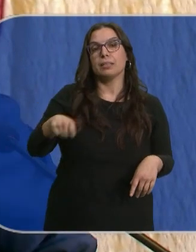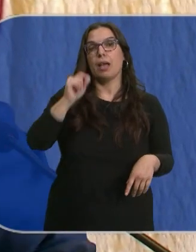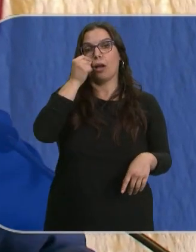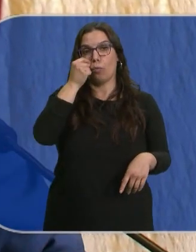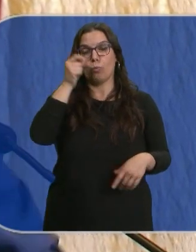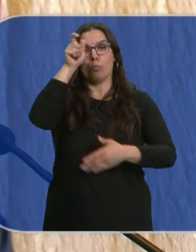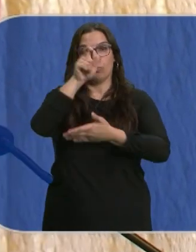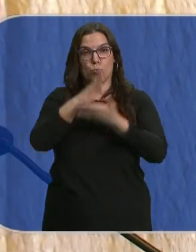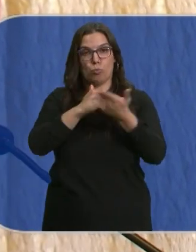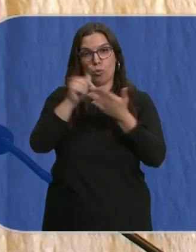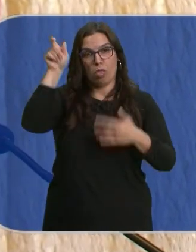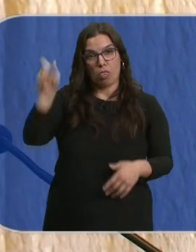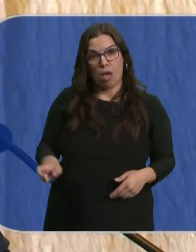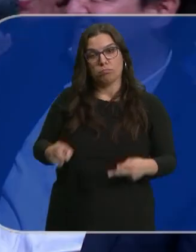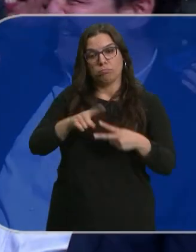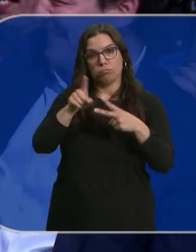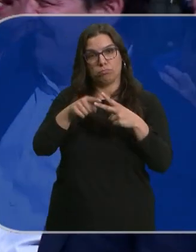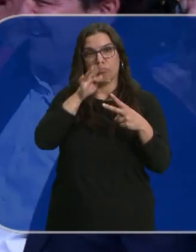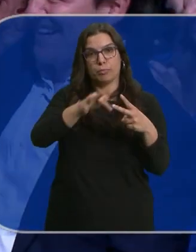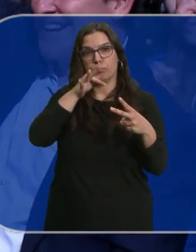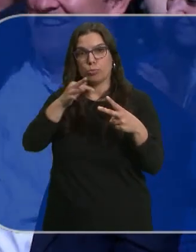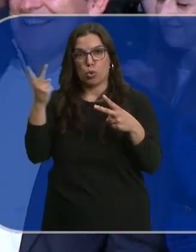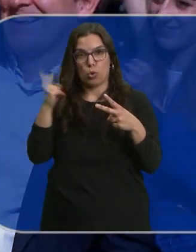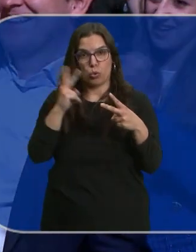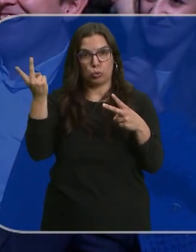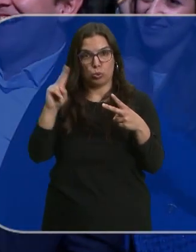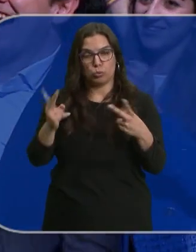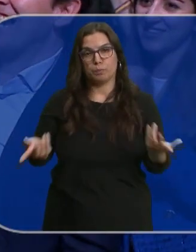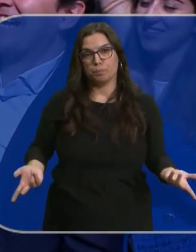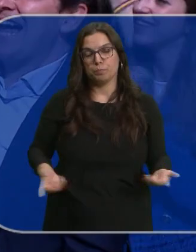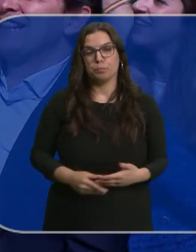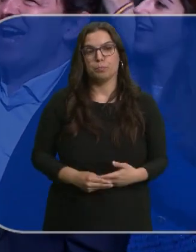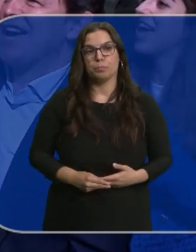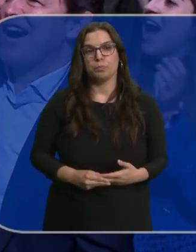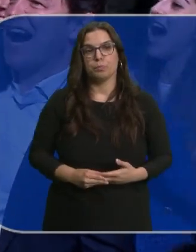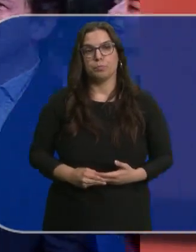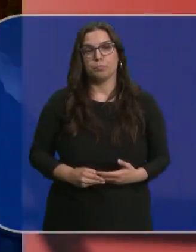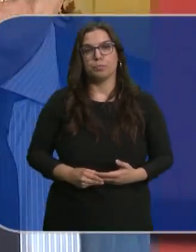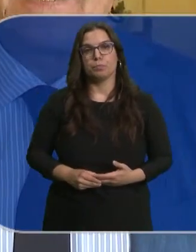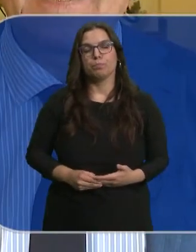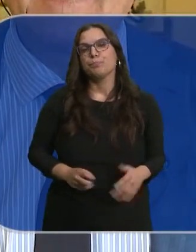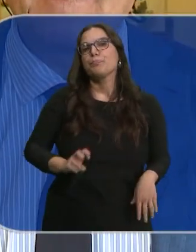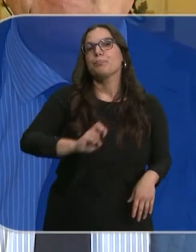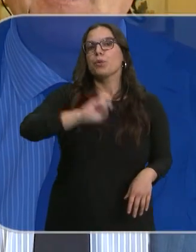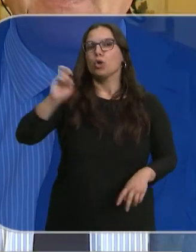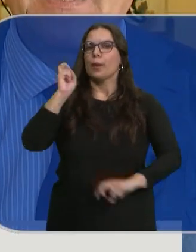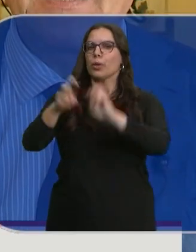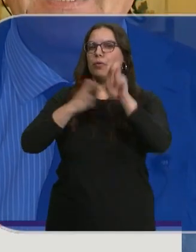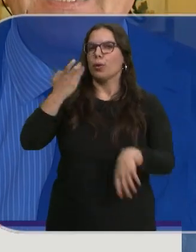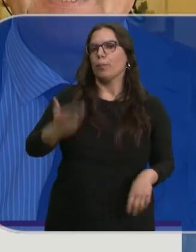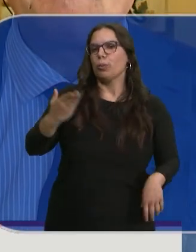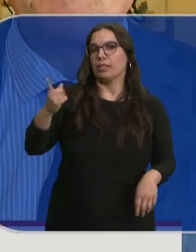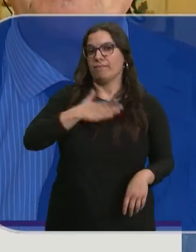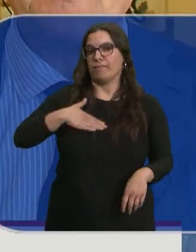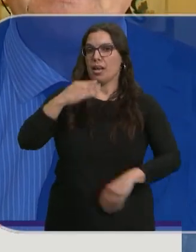autonómico, el presidente Alfonso Fernández Mañoco, presidente de la Junta de Castilla y León. Otra de las grandes modificaciones